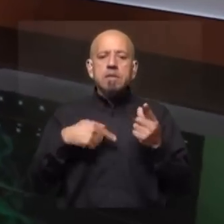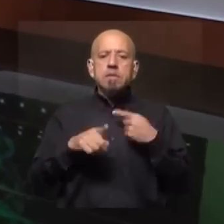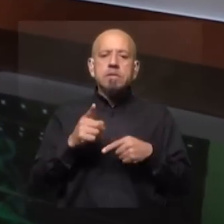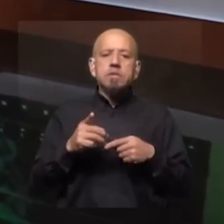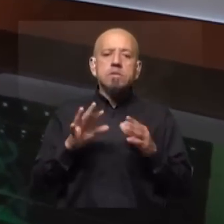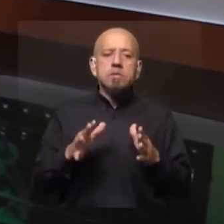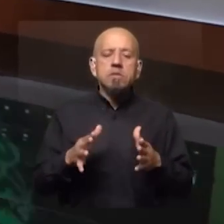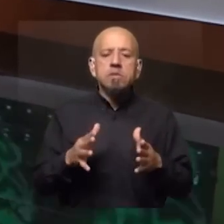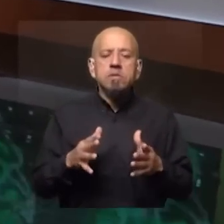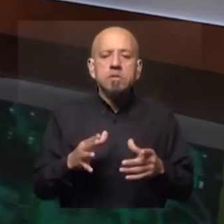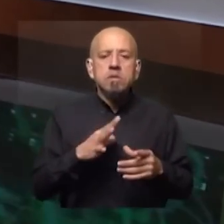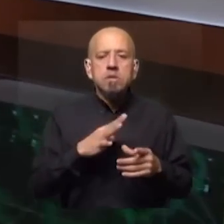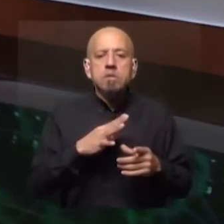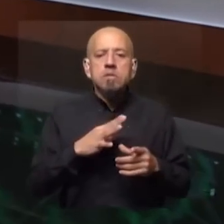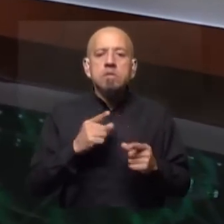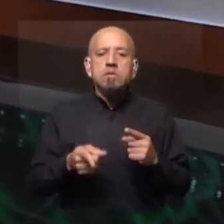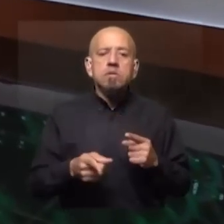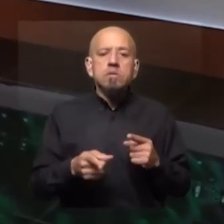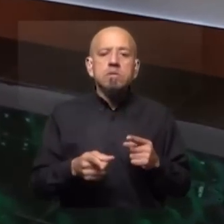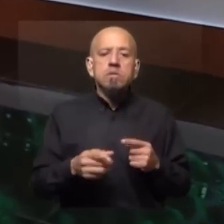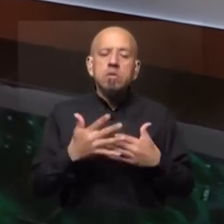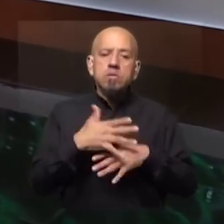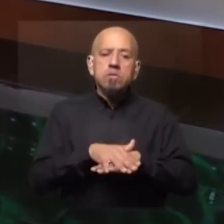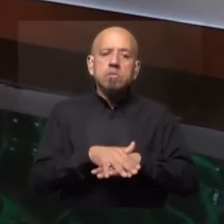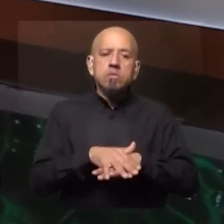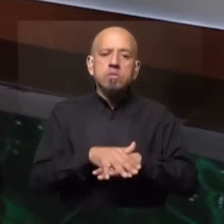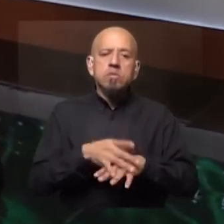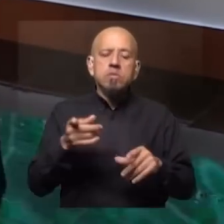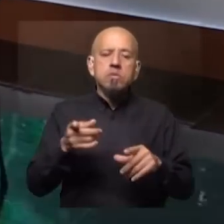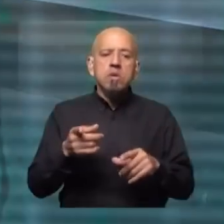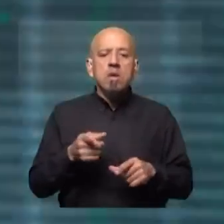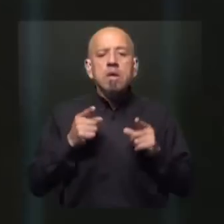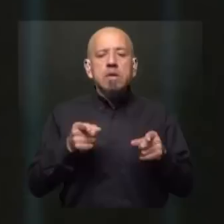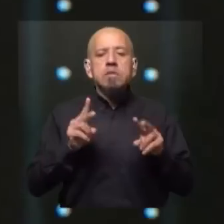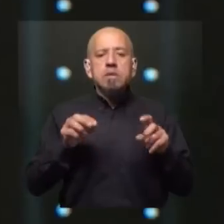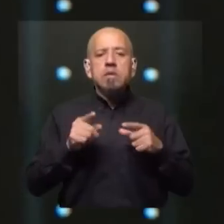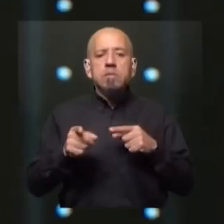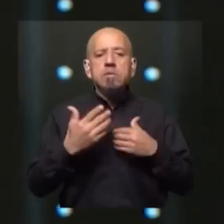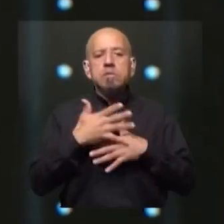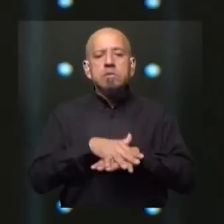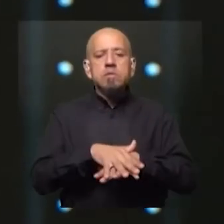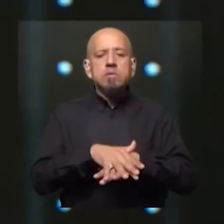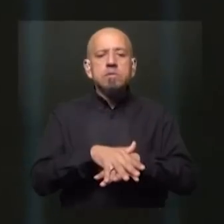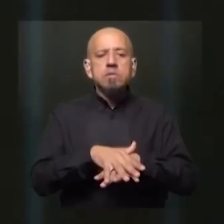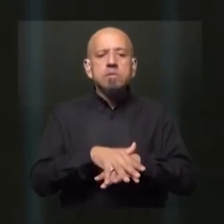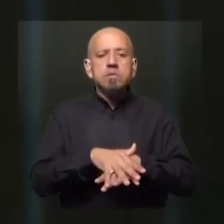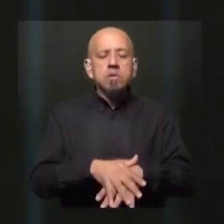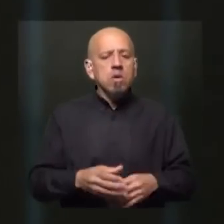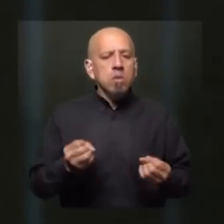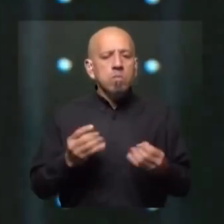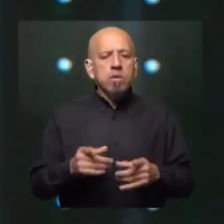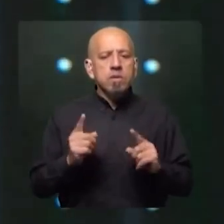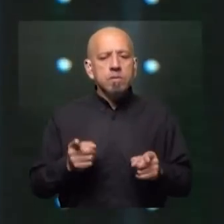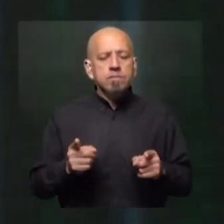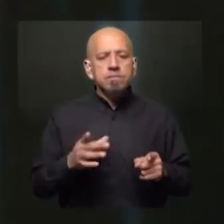estas son las cuestiones que deberían llevarnos a una confluencia estratégica. Y ese es un factor determinante a la hora de la integración, Álvaro, porque también